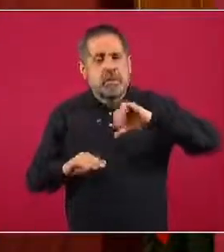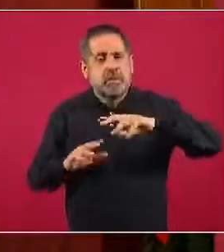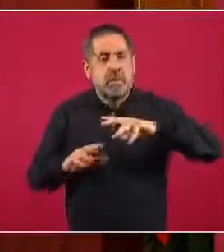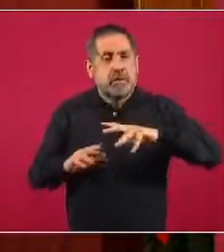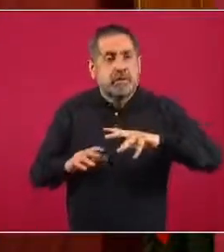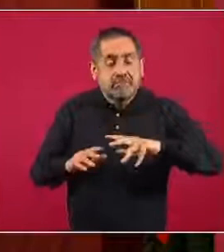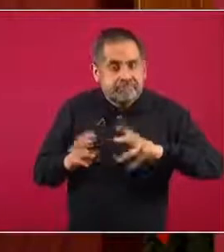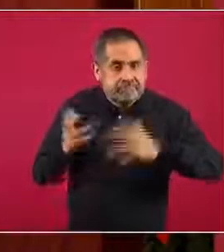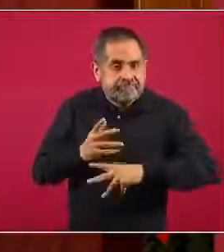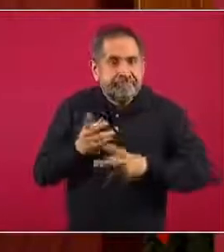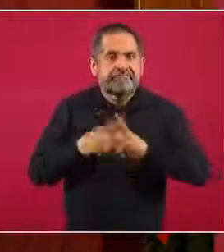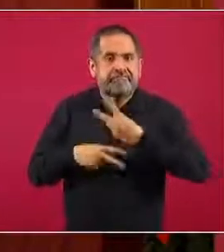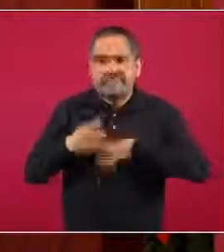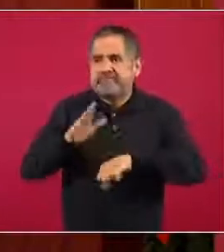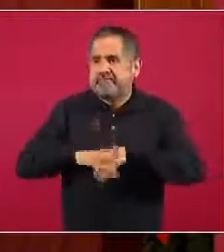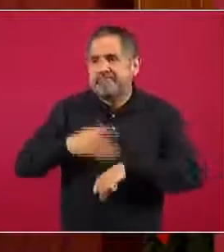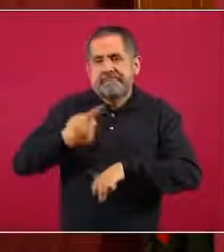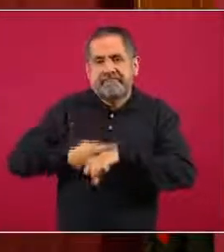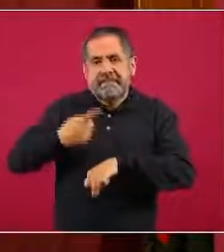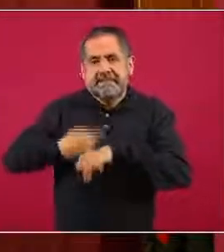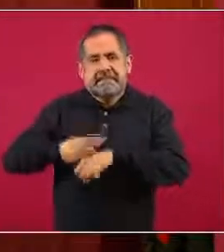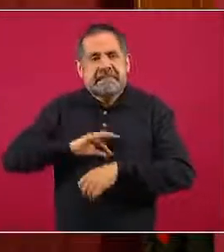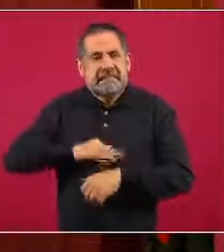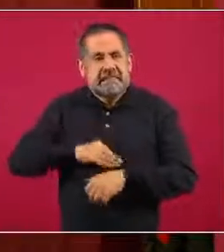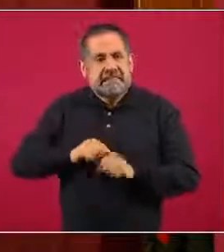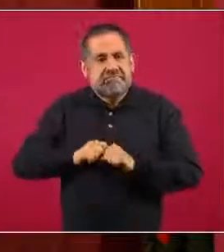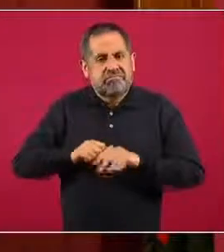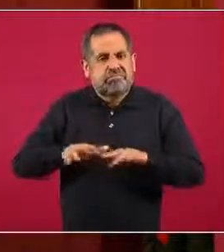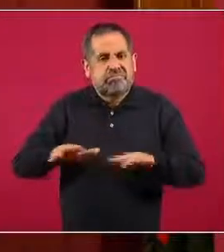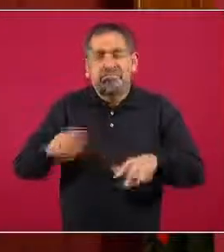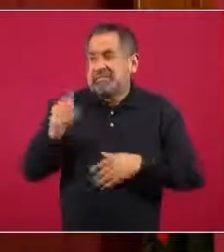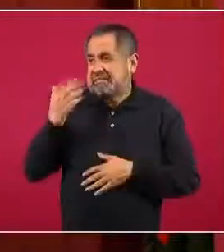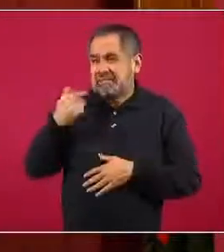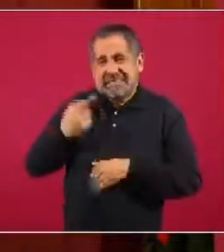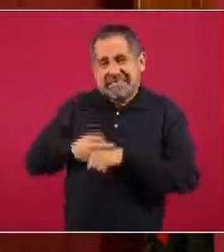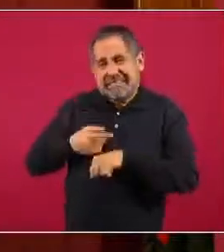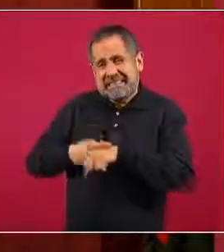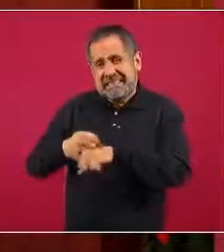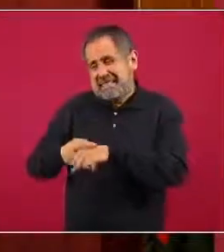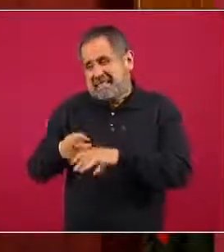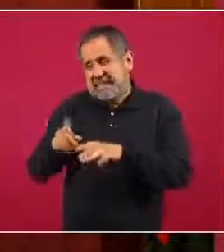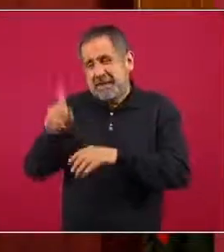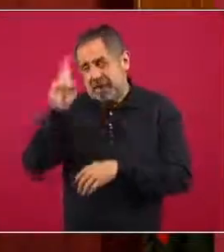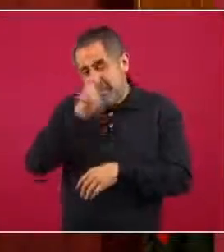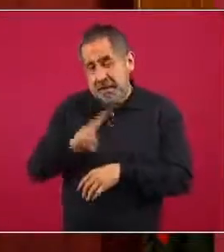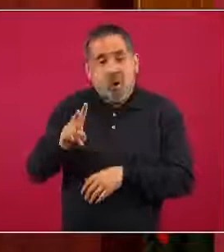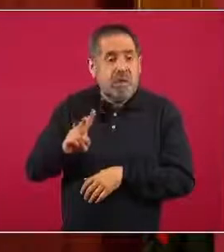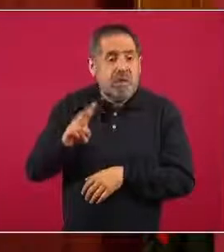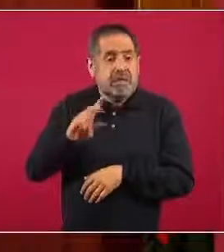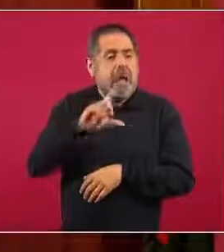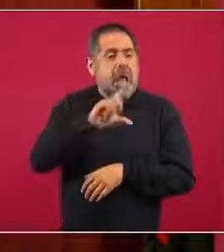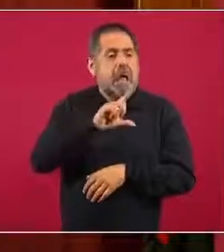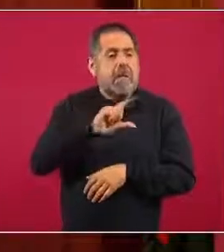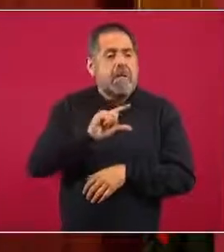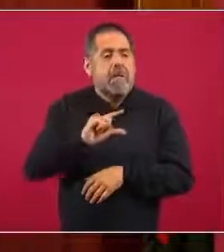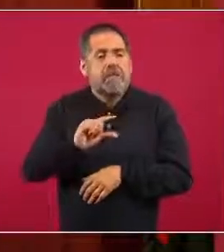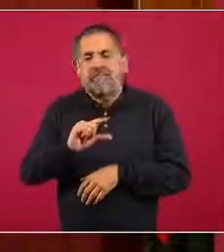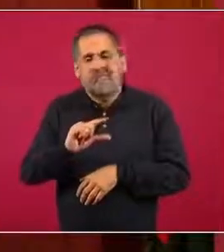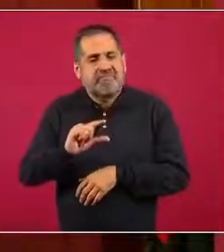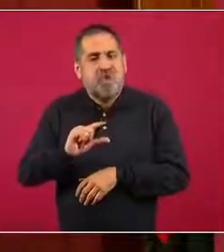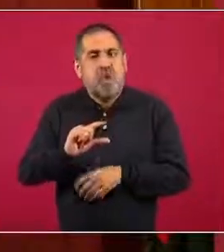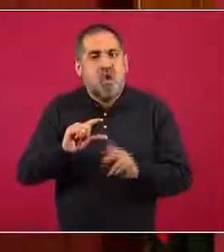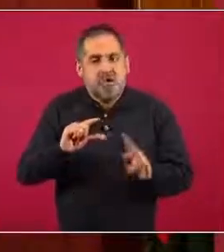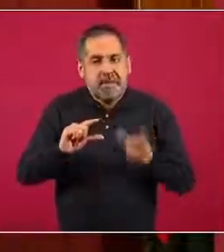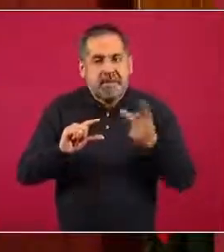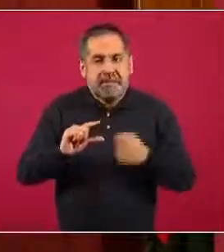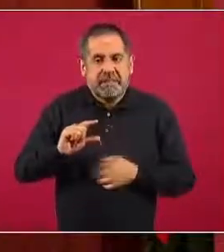incrementando esta actividad epidémica en las últimas semanas, en el último mes, y una tendencia descendente que venía, nuevamente esta